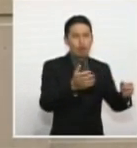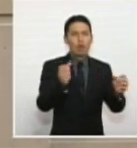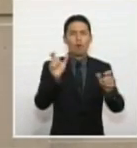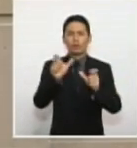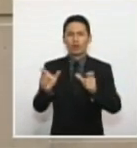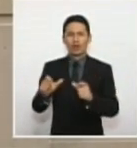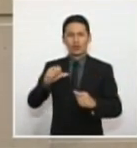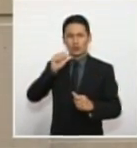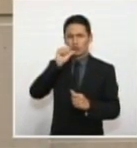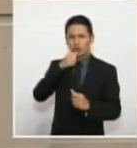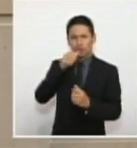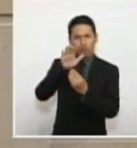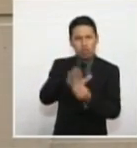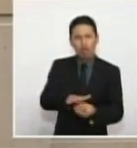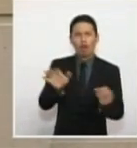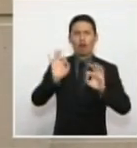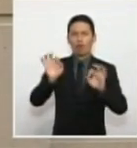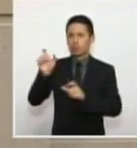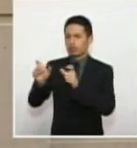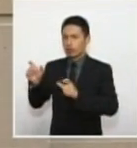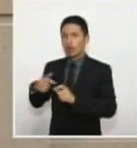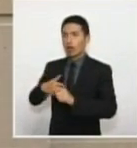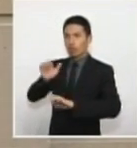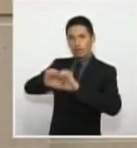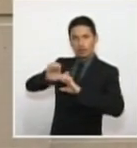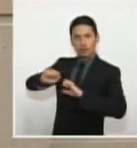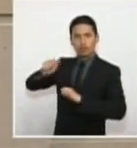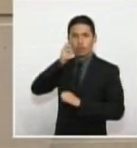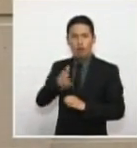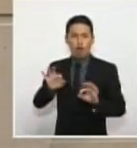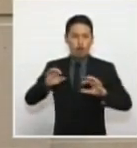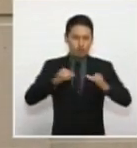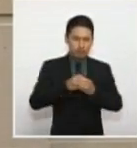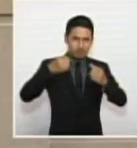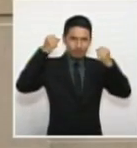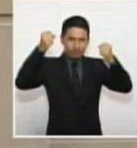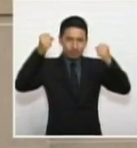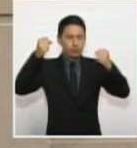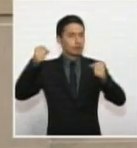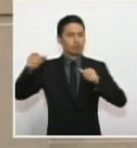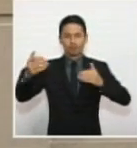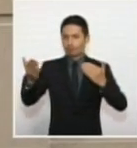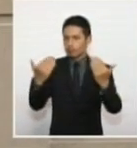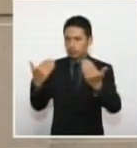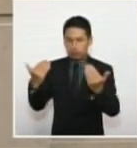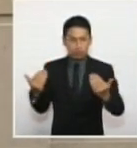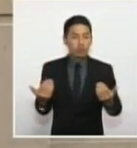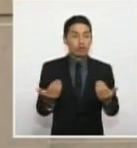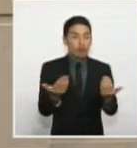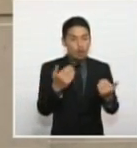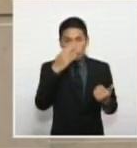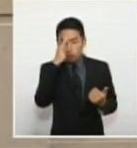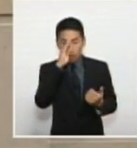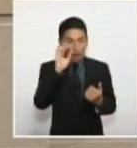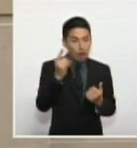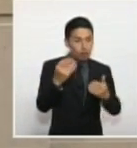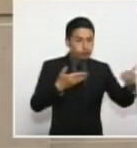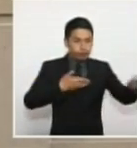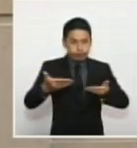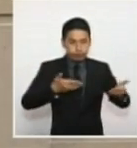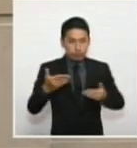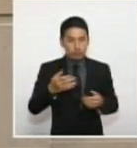víctimas, de defensa de los derechos humanos, sindicalistas, a que presentaran sus inquietudes,